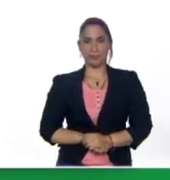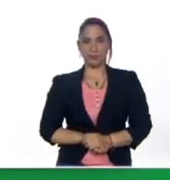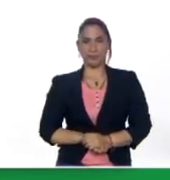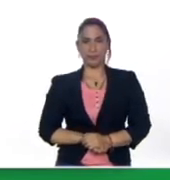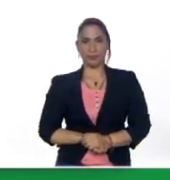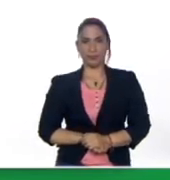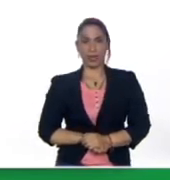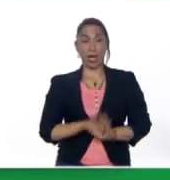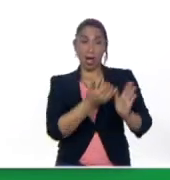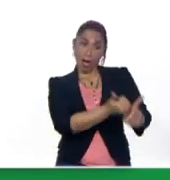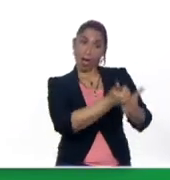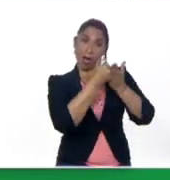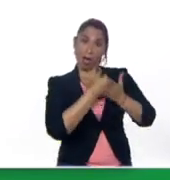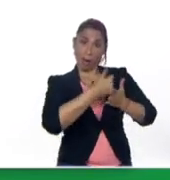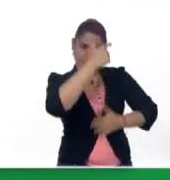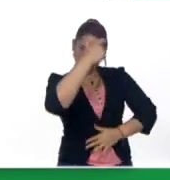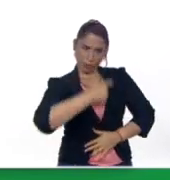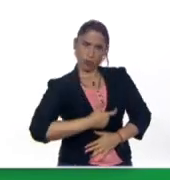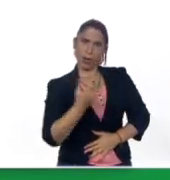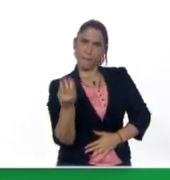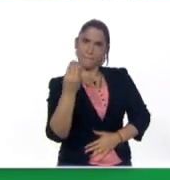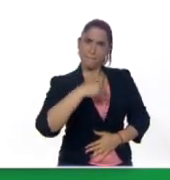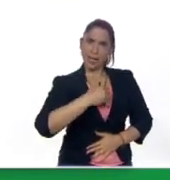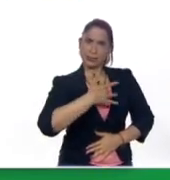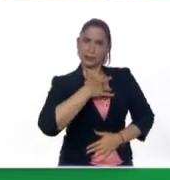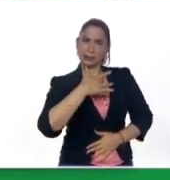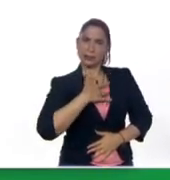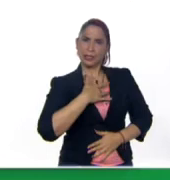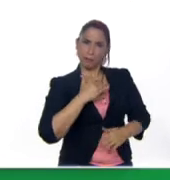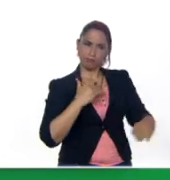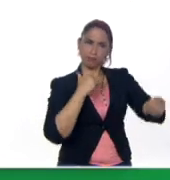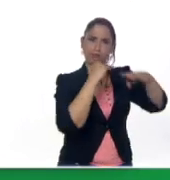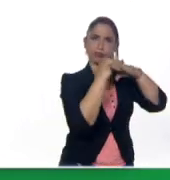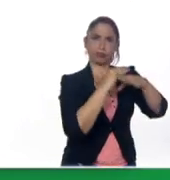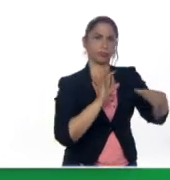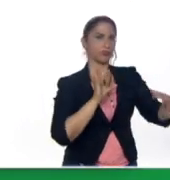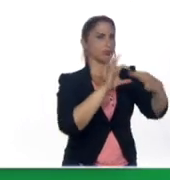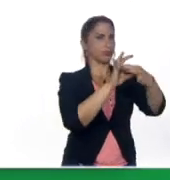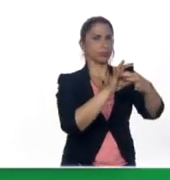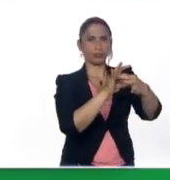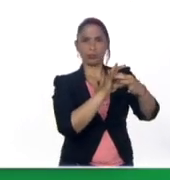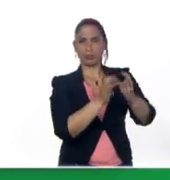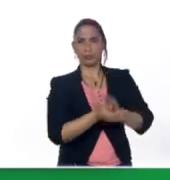Nos ayuda a ser personas más sensibles y empáticas con nuestro entorno.